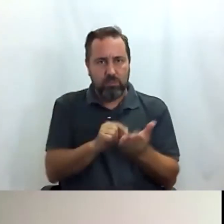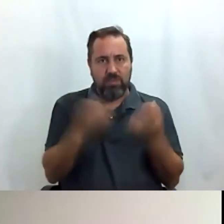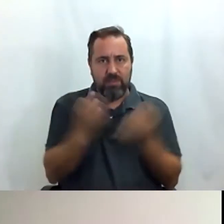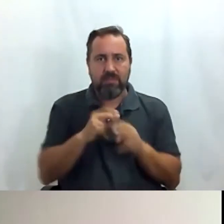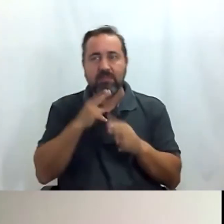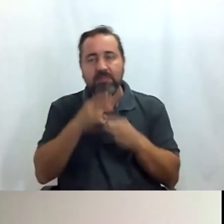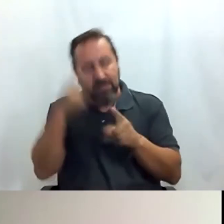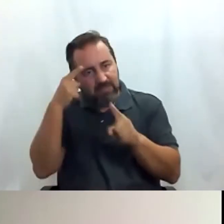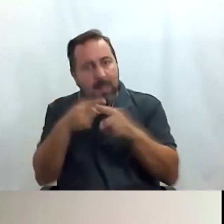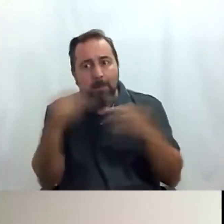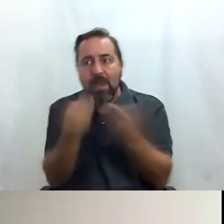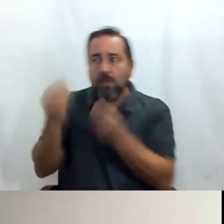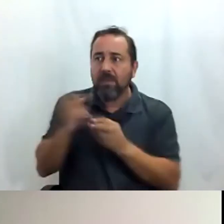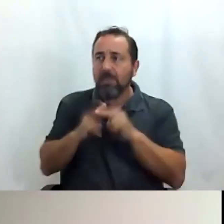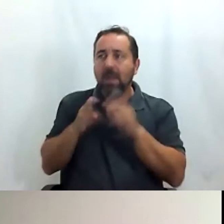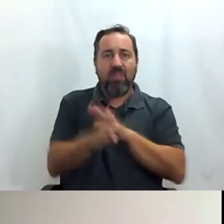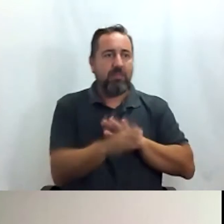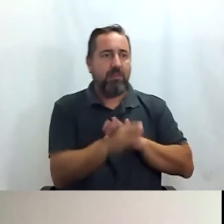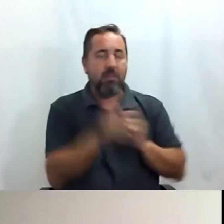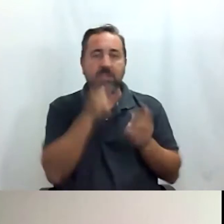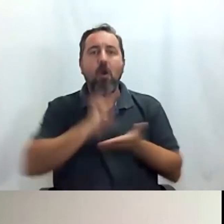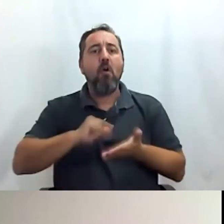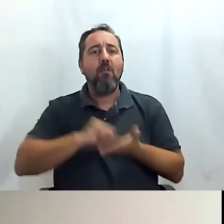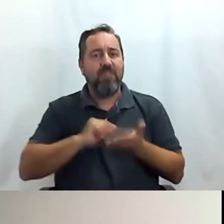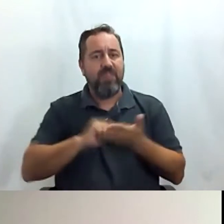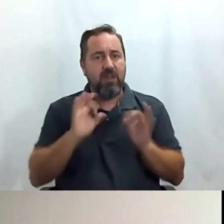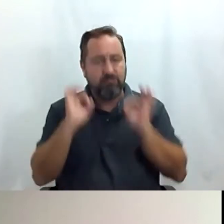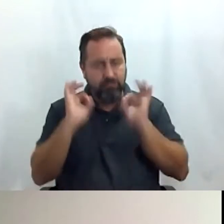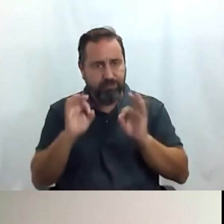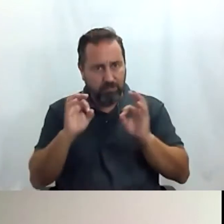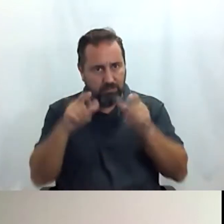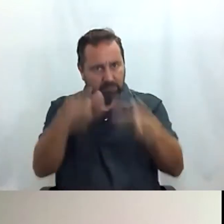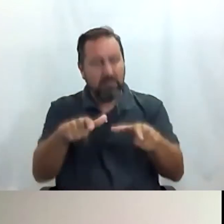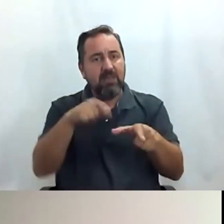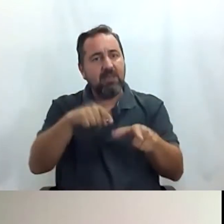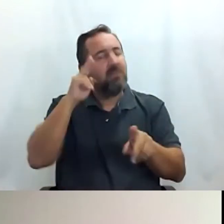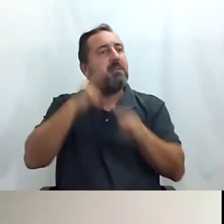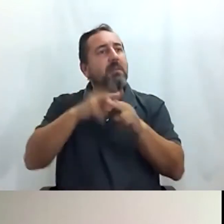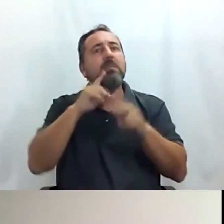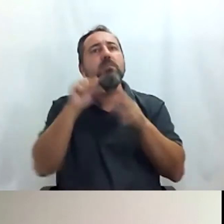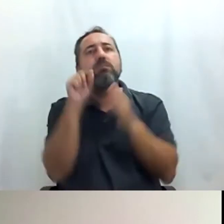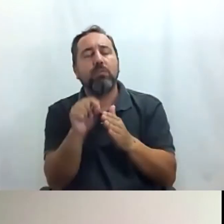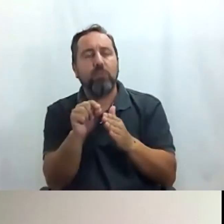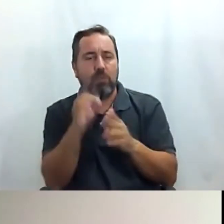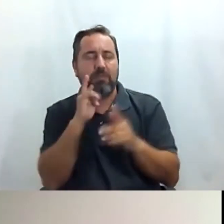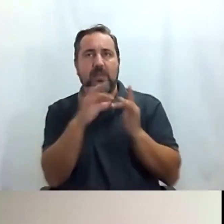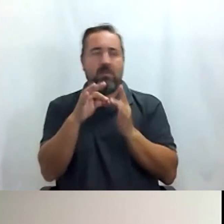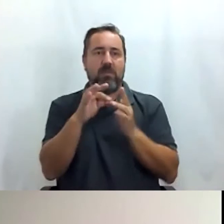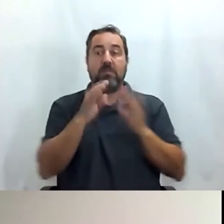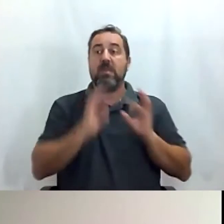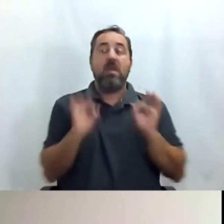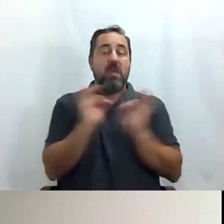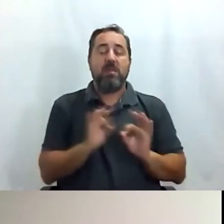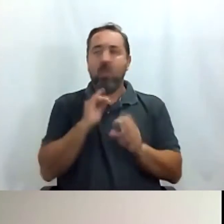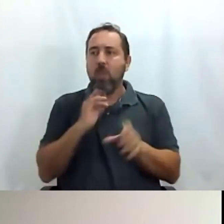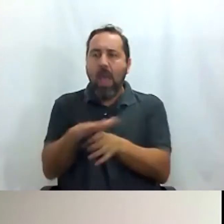mejoras para lograr esa accesibilidad y por eso se creó una oficina concreta para que liderara ese punto y a nadie se nos pasara ningún área